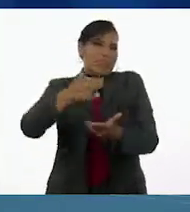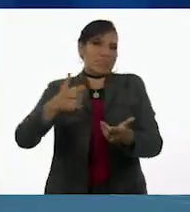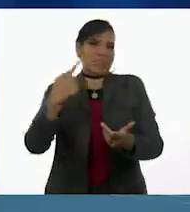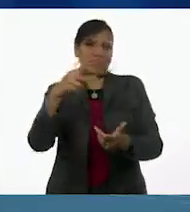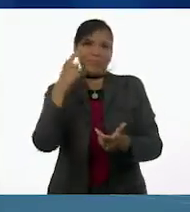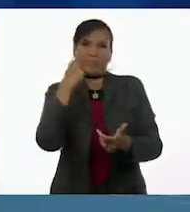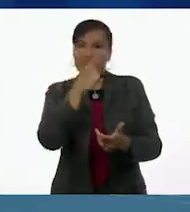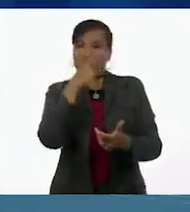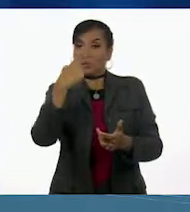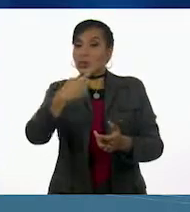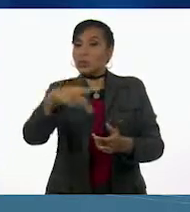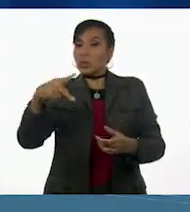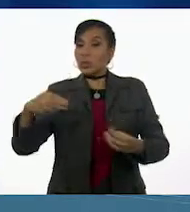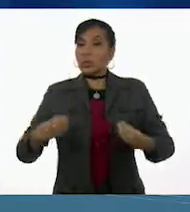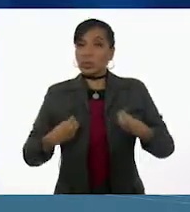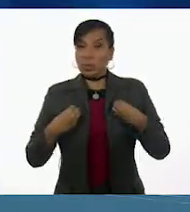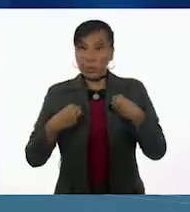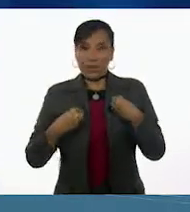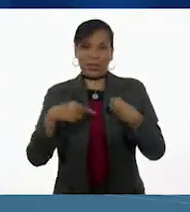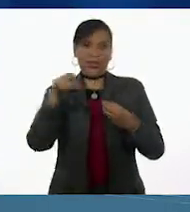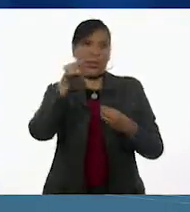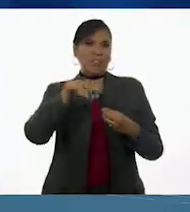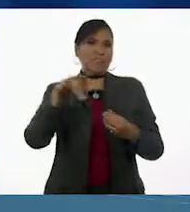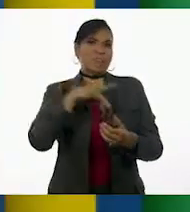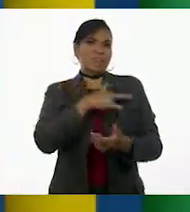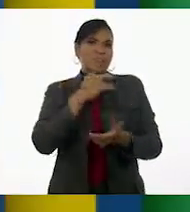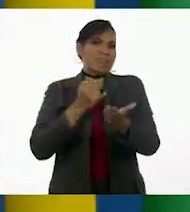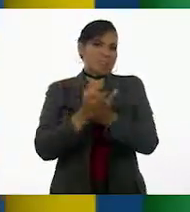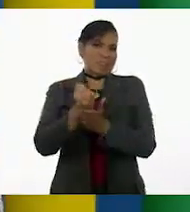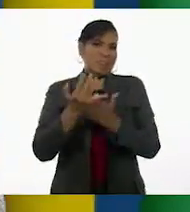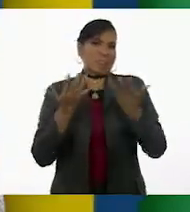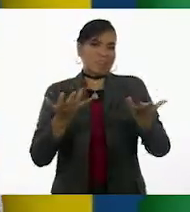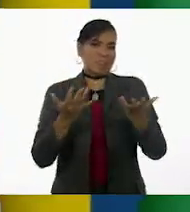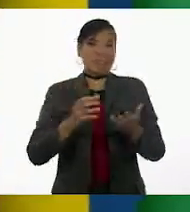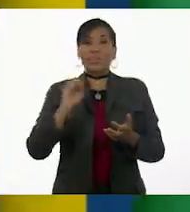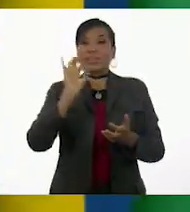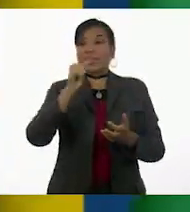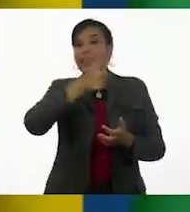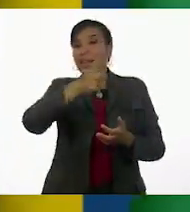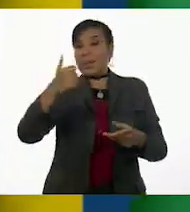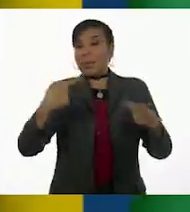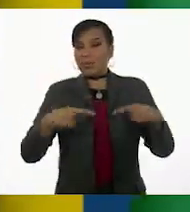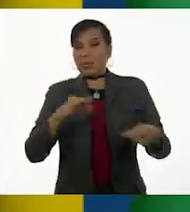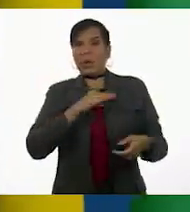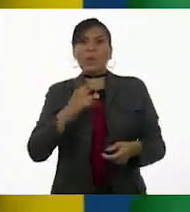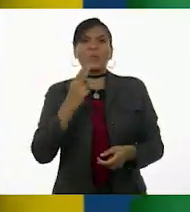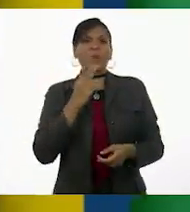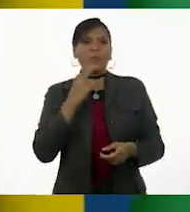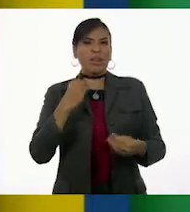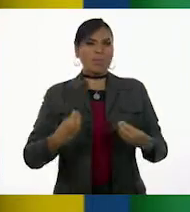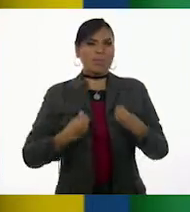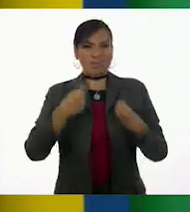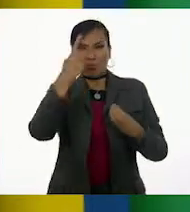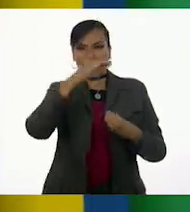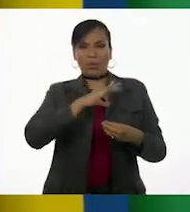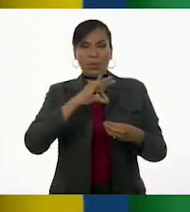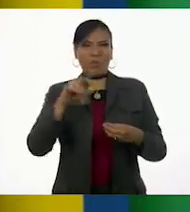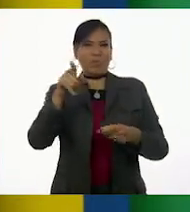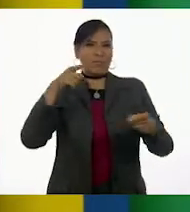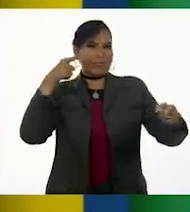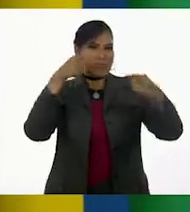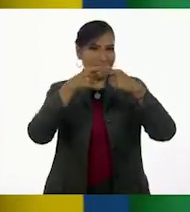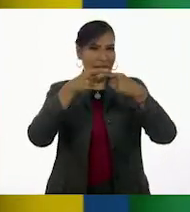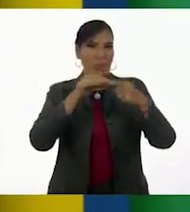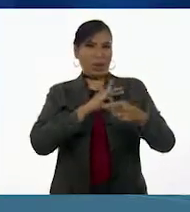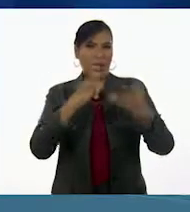para hacer de su vida lo que él o ella desee. O sea que cada quien puede utilizar su vida para ponerse metas y